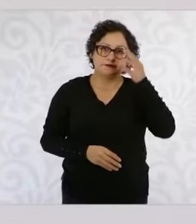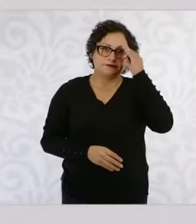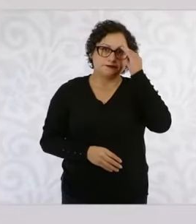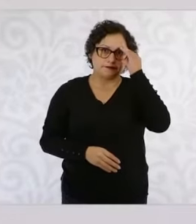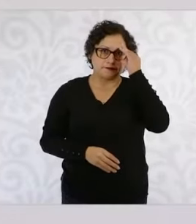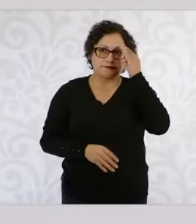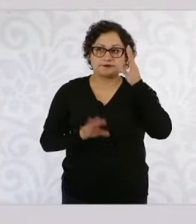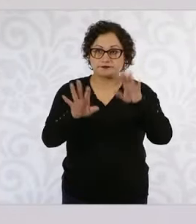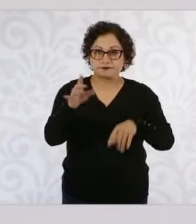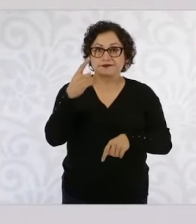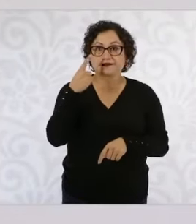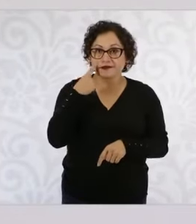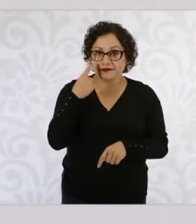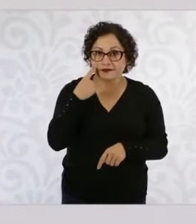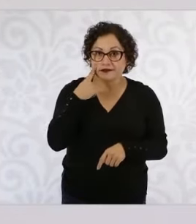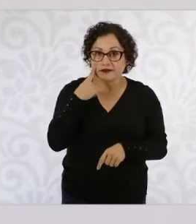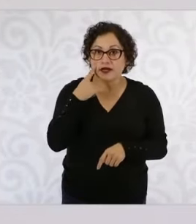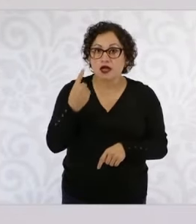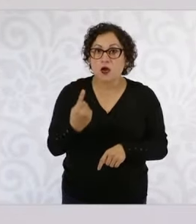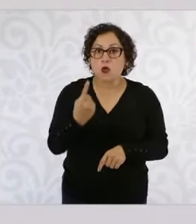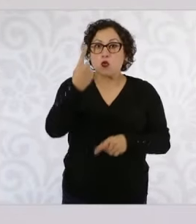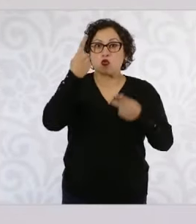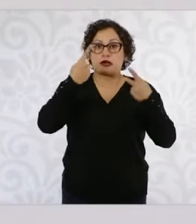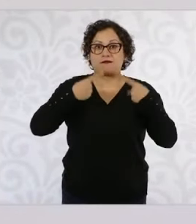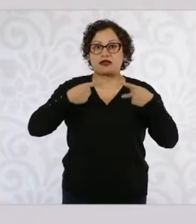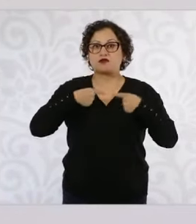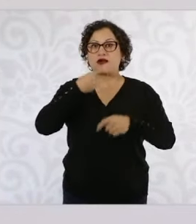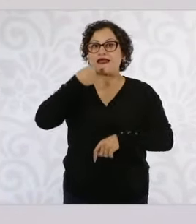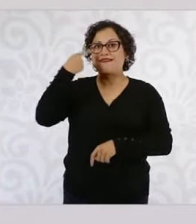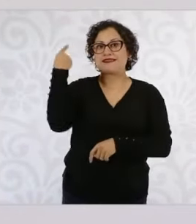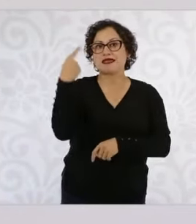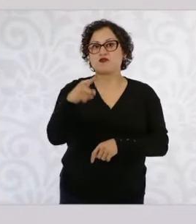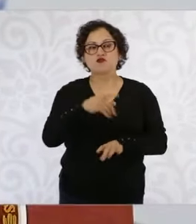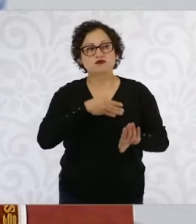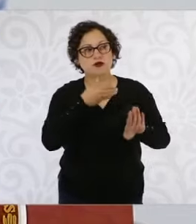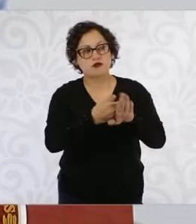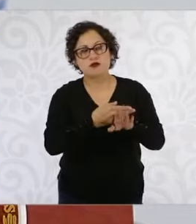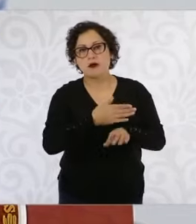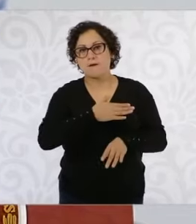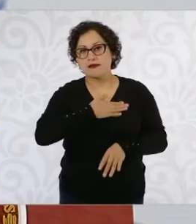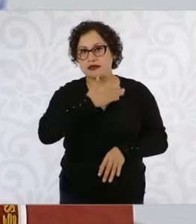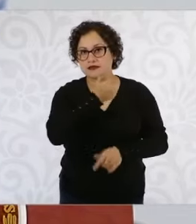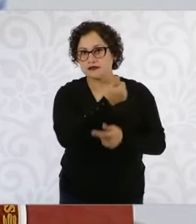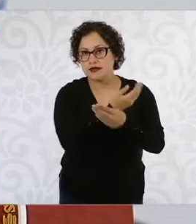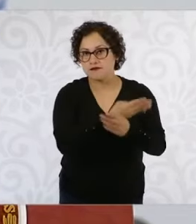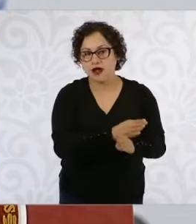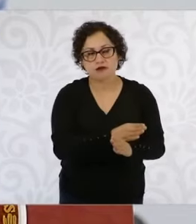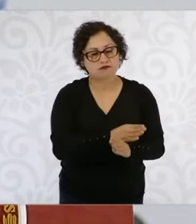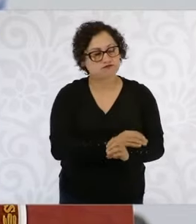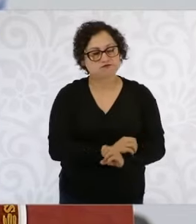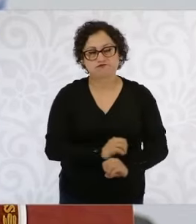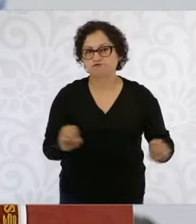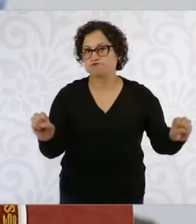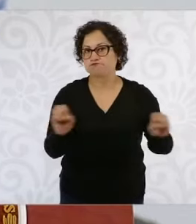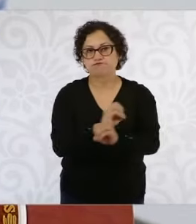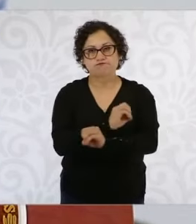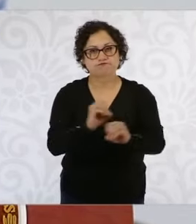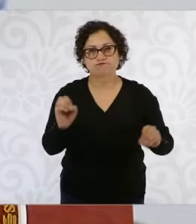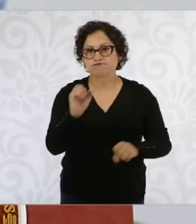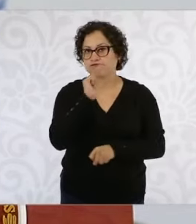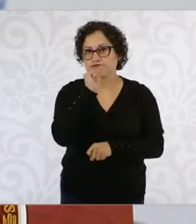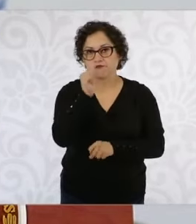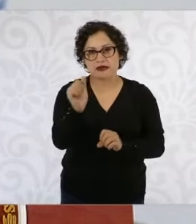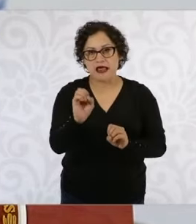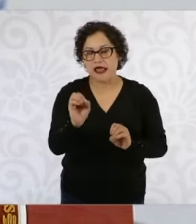personal del Banco del Bienestar, pero hay que aclararlo. Si hay una denuncia concreta de alguien que trabaja en Banco del Bienestar que haya